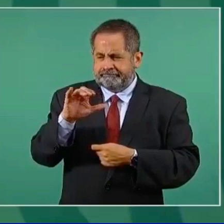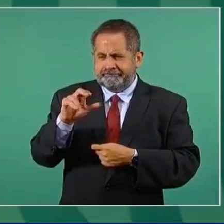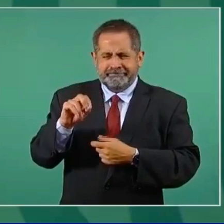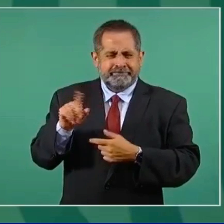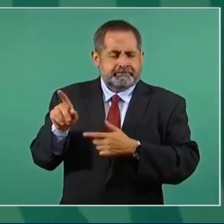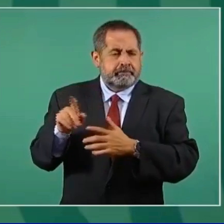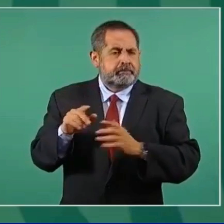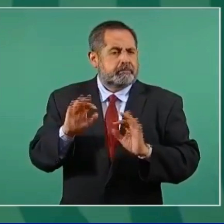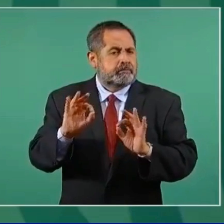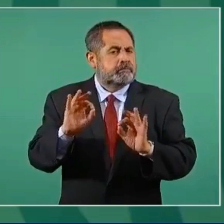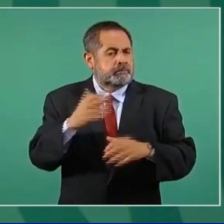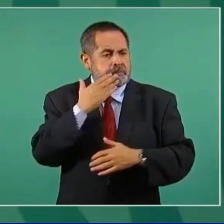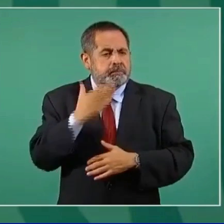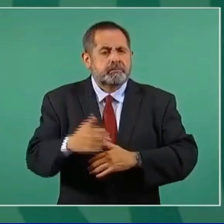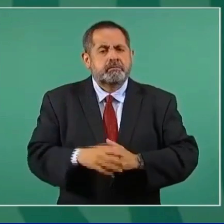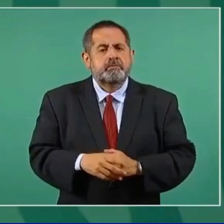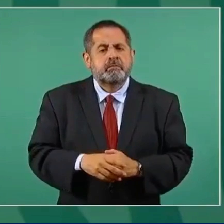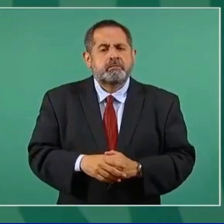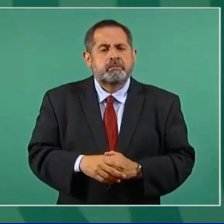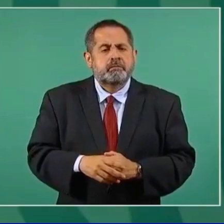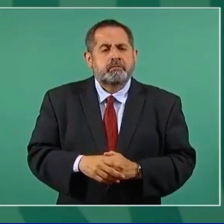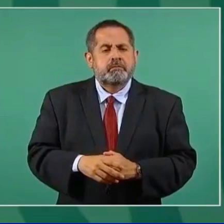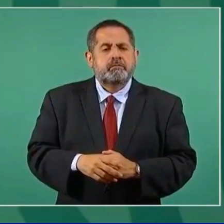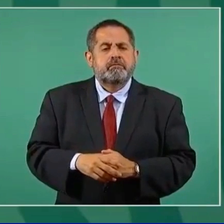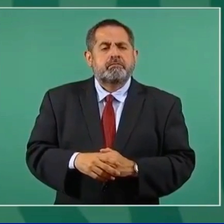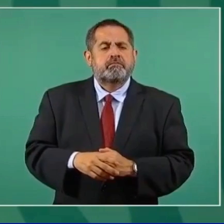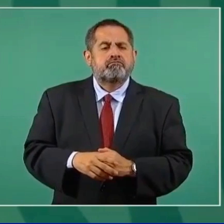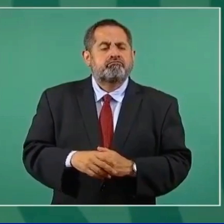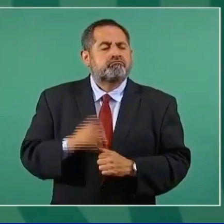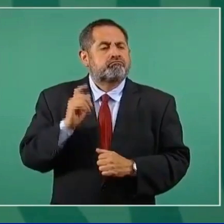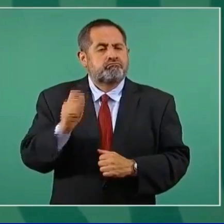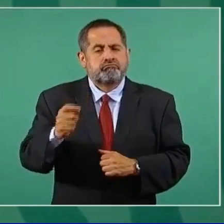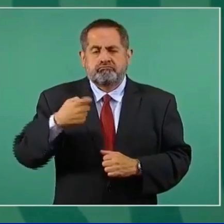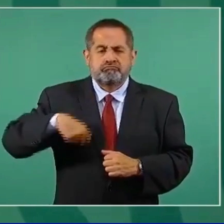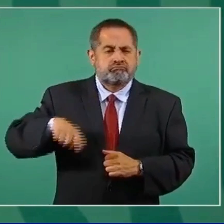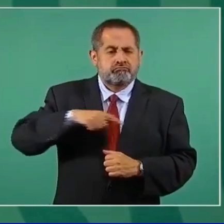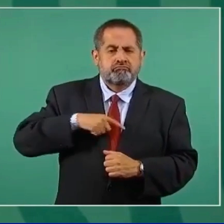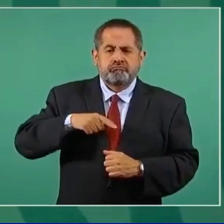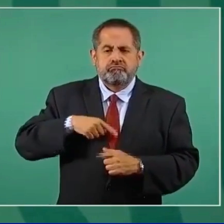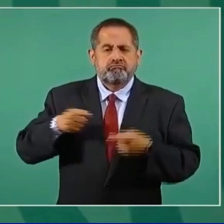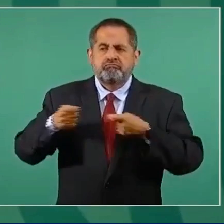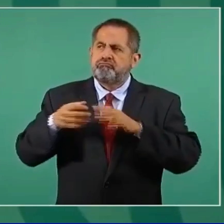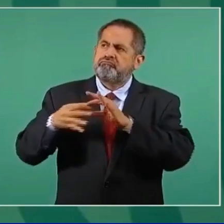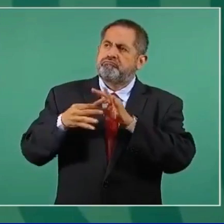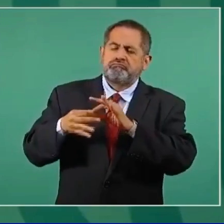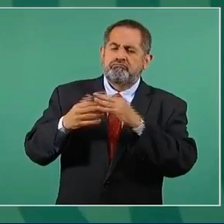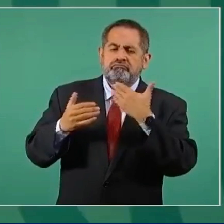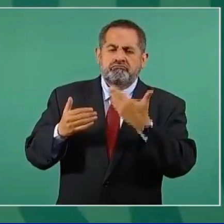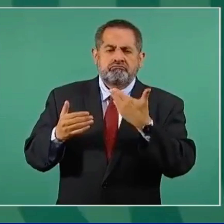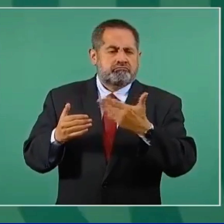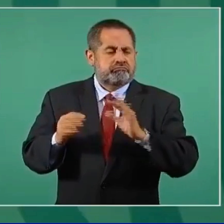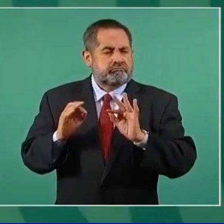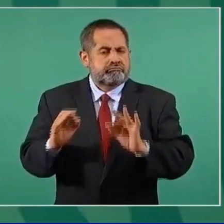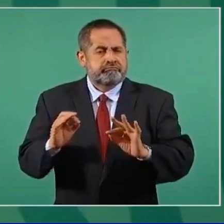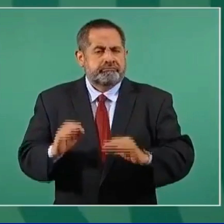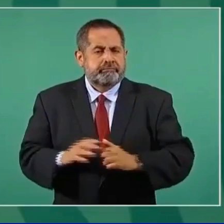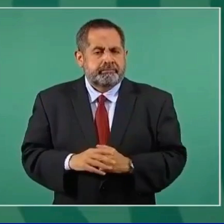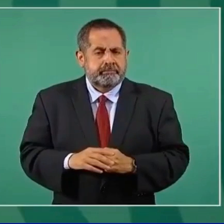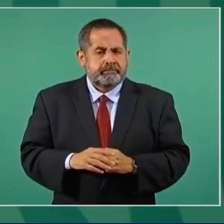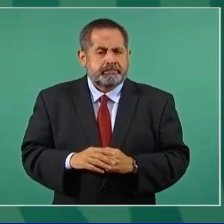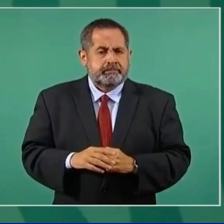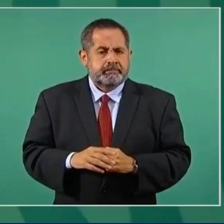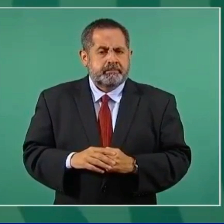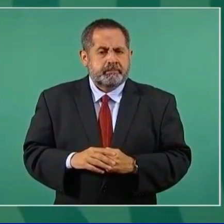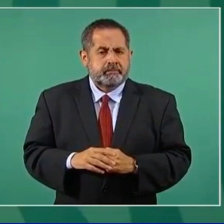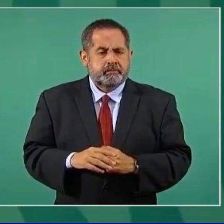dicha enorme de que estamos gobernando en los